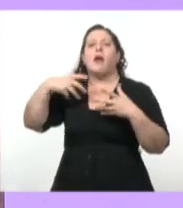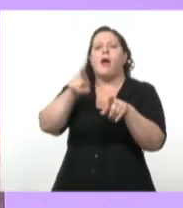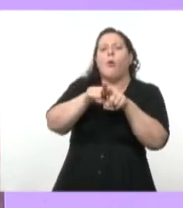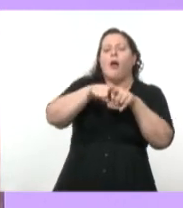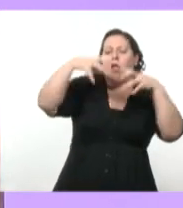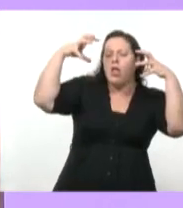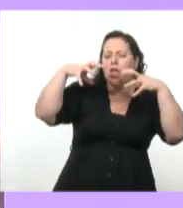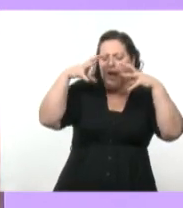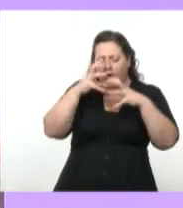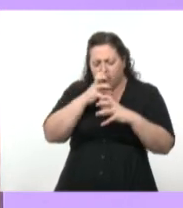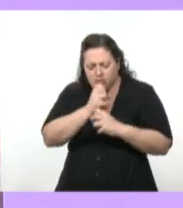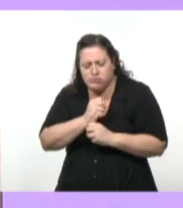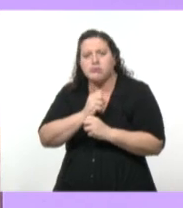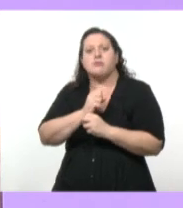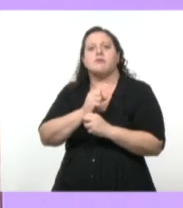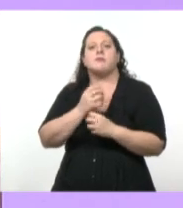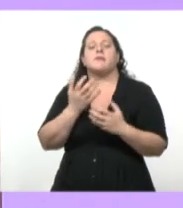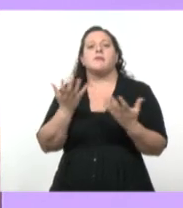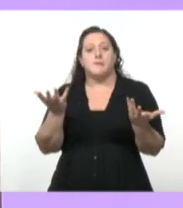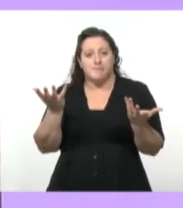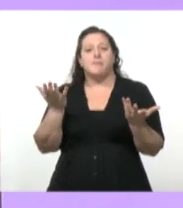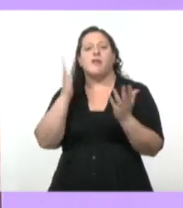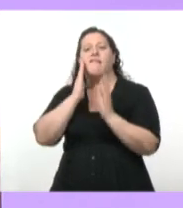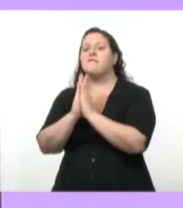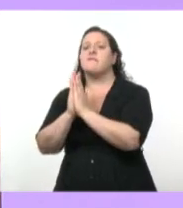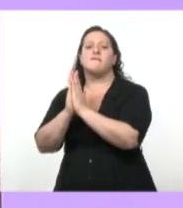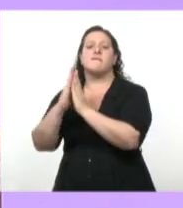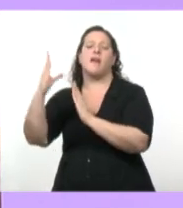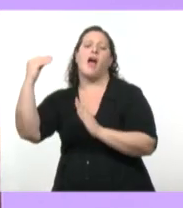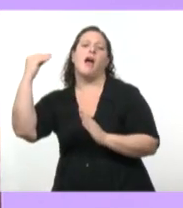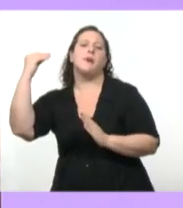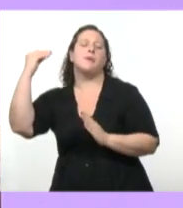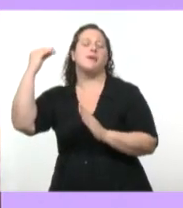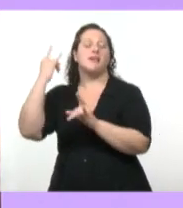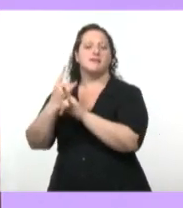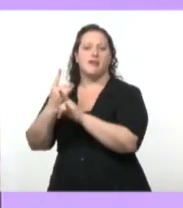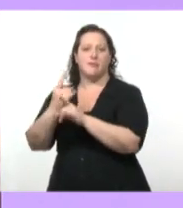ojos Y por favor Que me hables Siempre